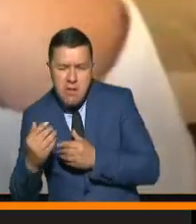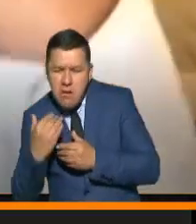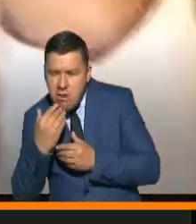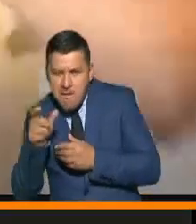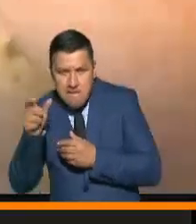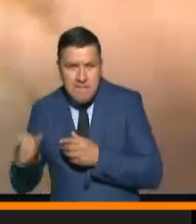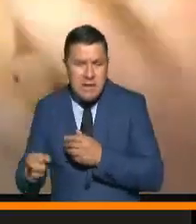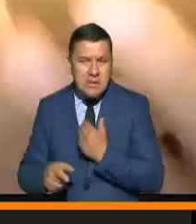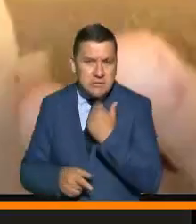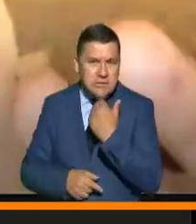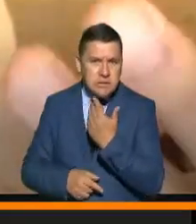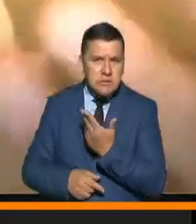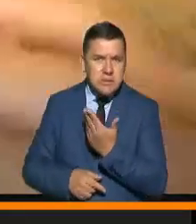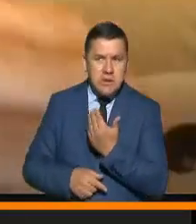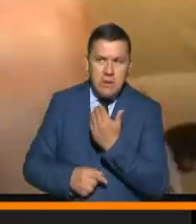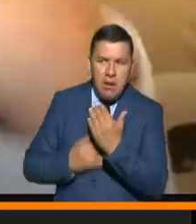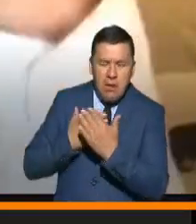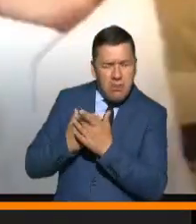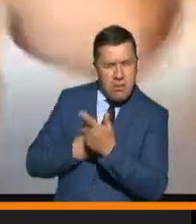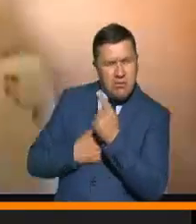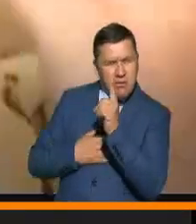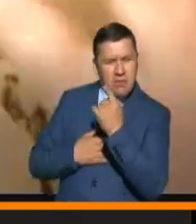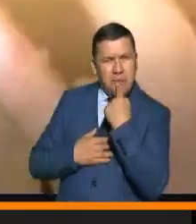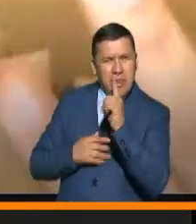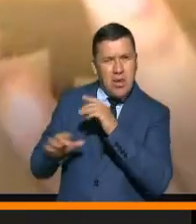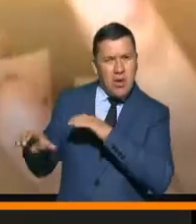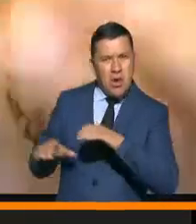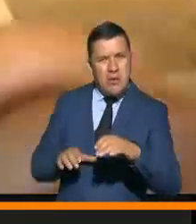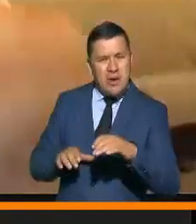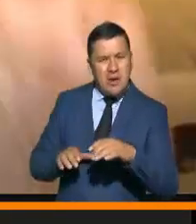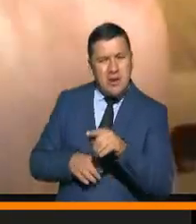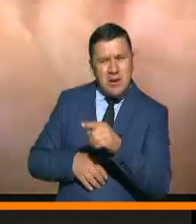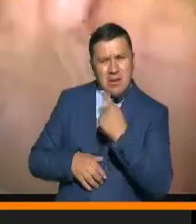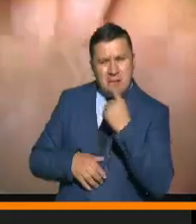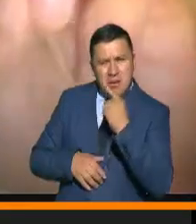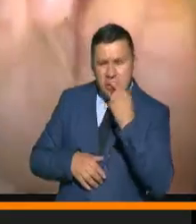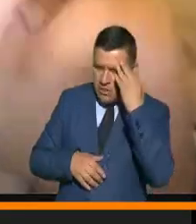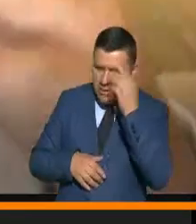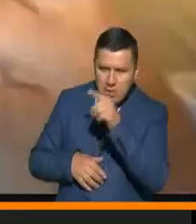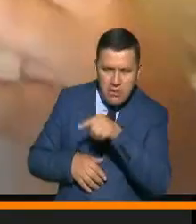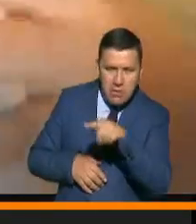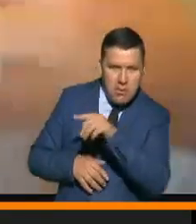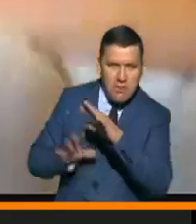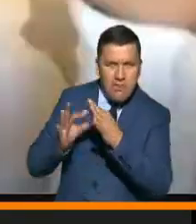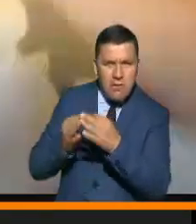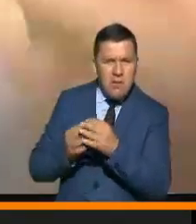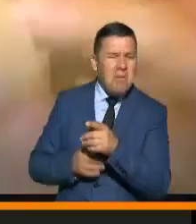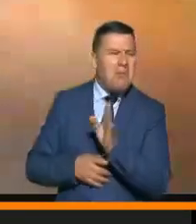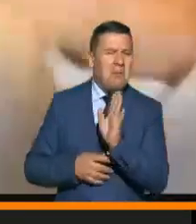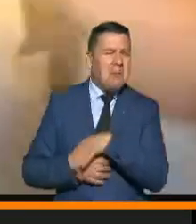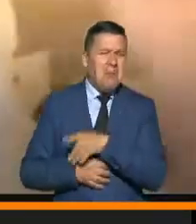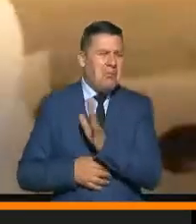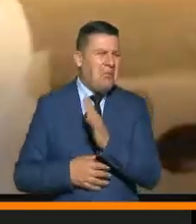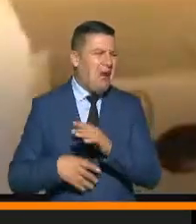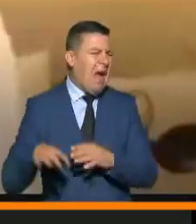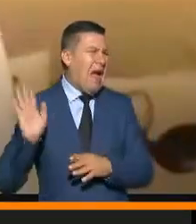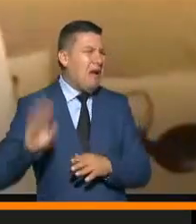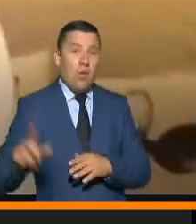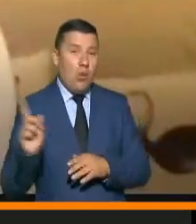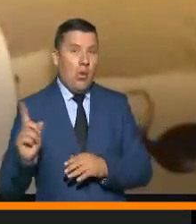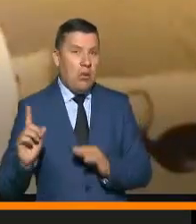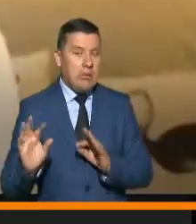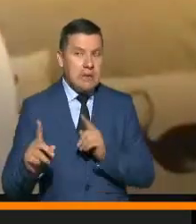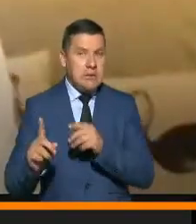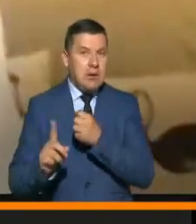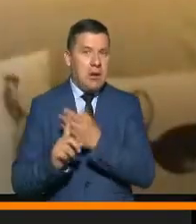cuando estas personas empiecen a reportar estos riesgos y empiecen a tener estos síntomas que podríamos considerar menores, pero empiezan a impactar su